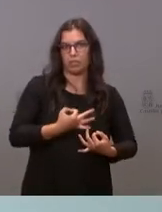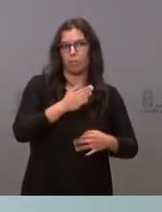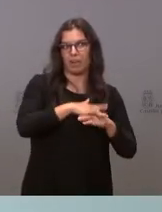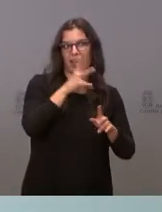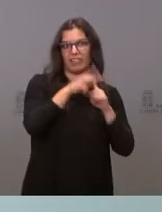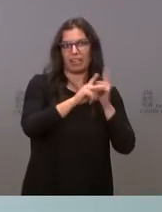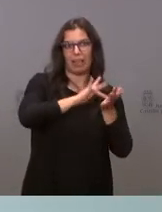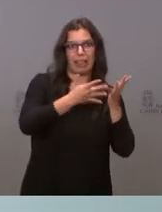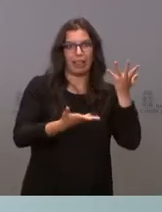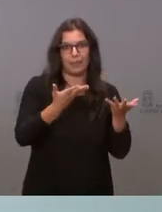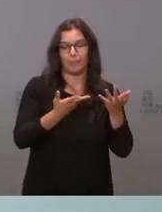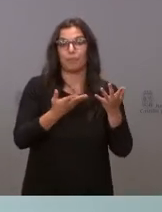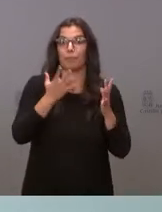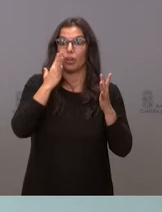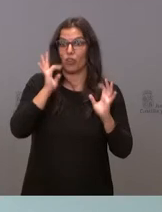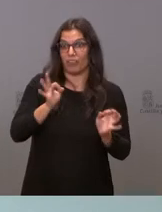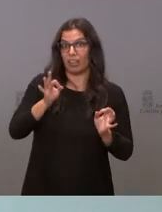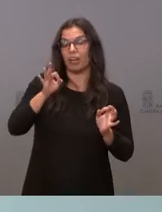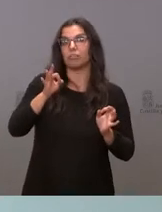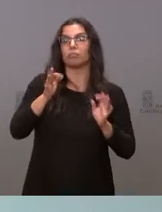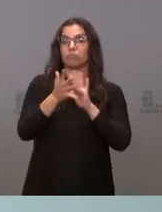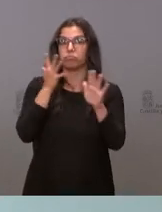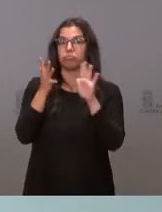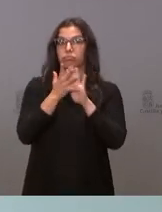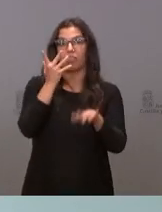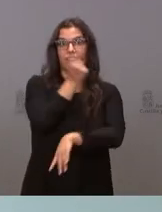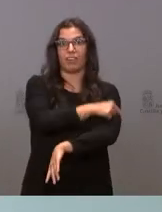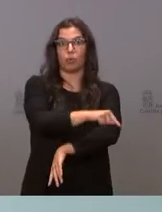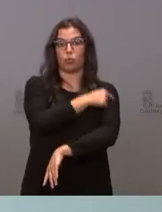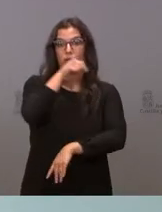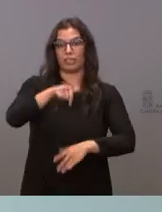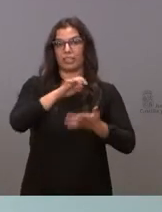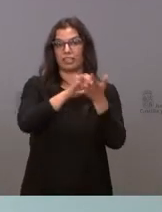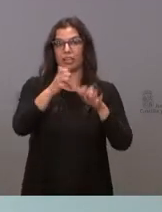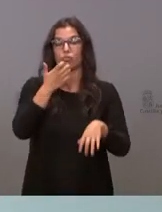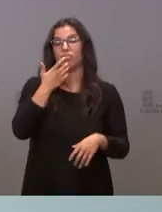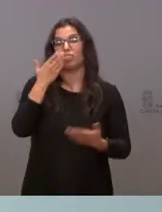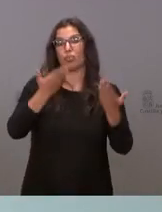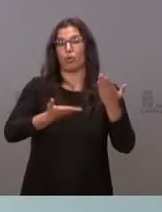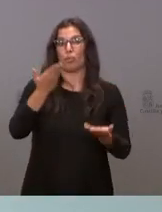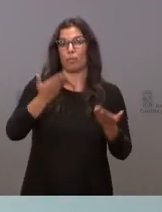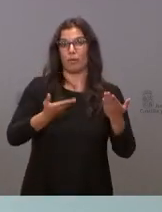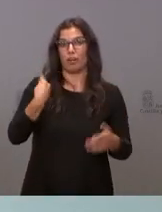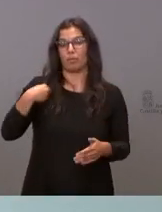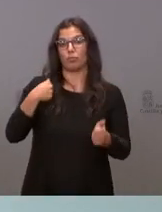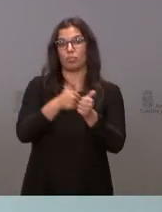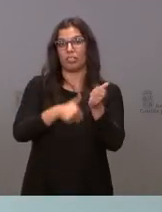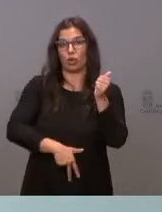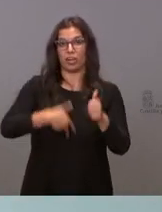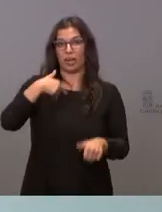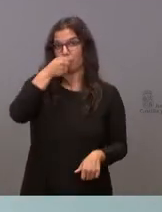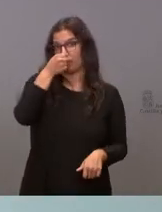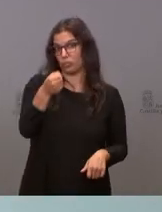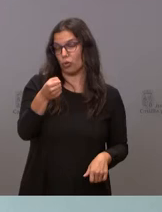es verdad que el ritmo de vacunación de Castilla y León, al menos según ha dicho el secretario general del Partido